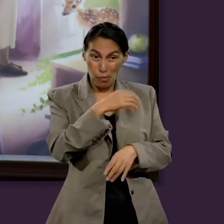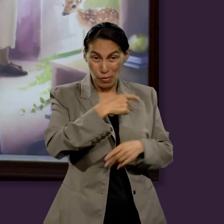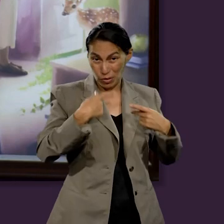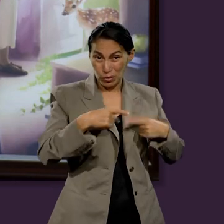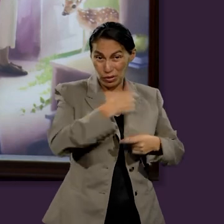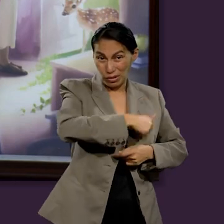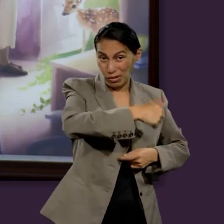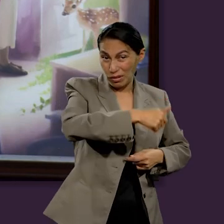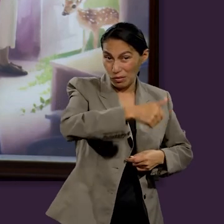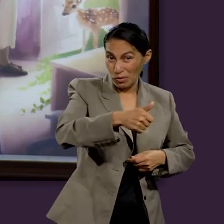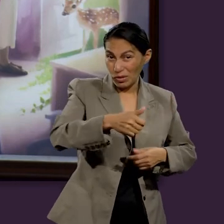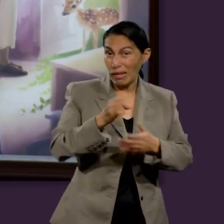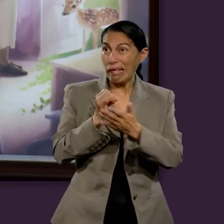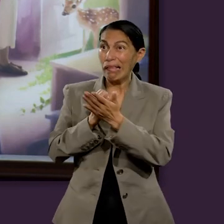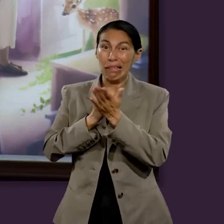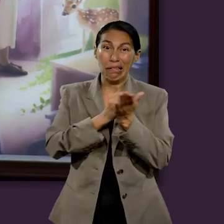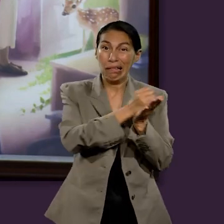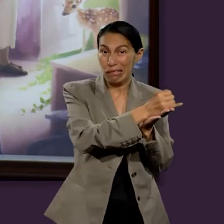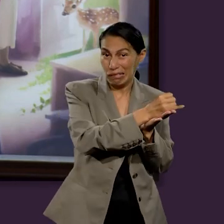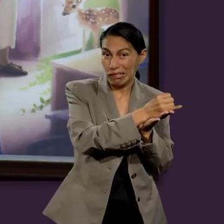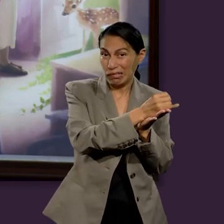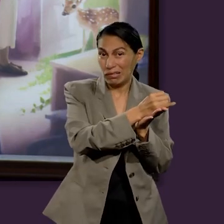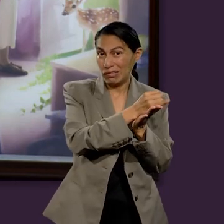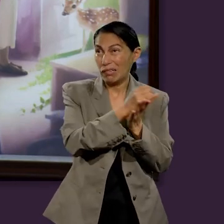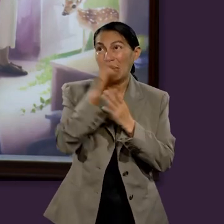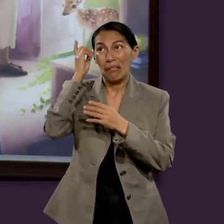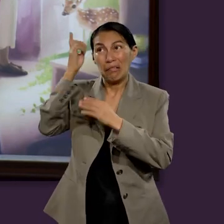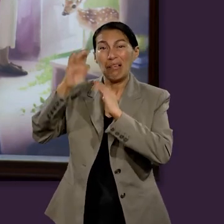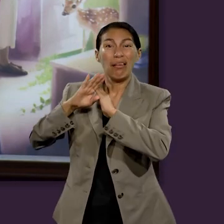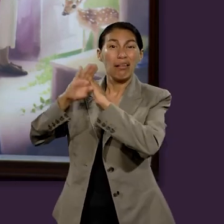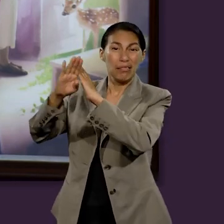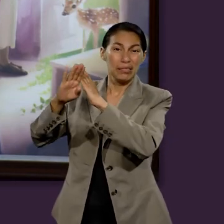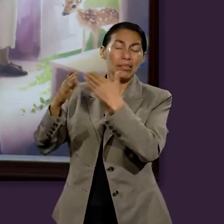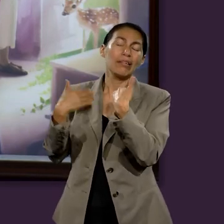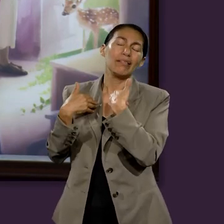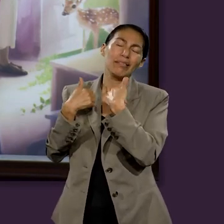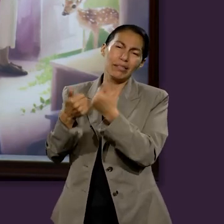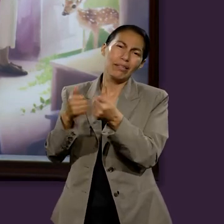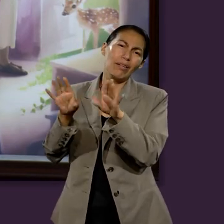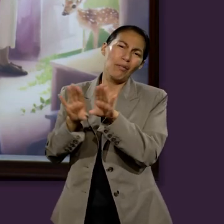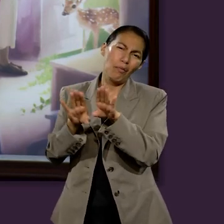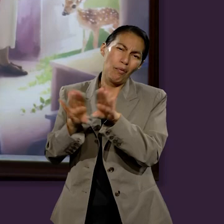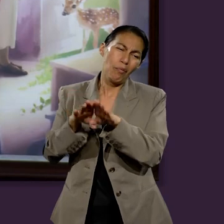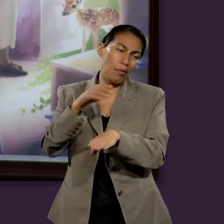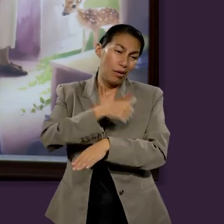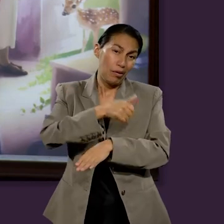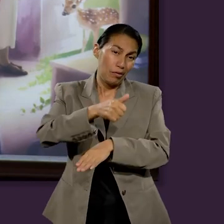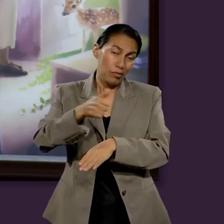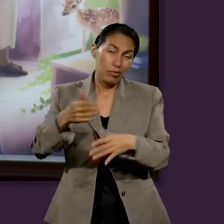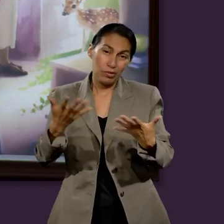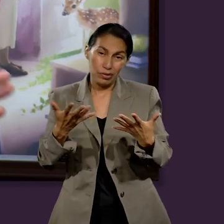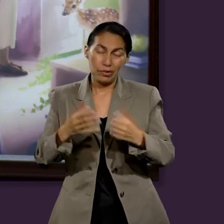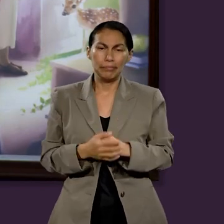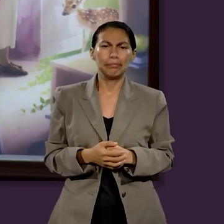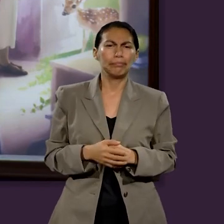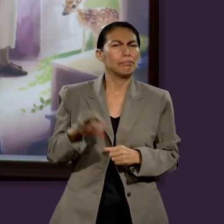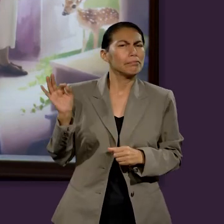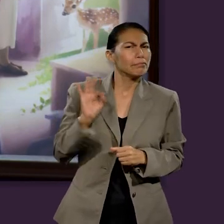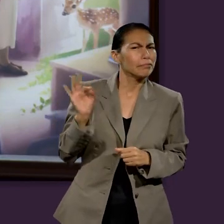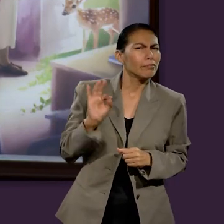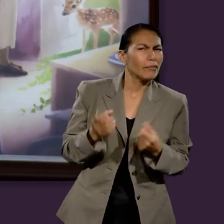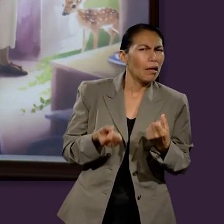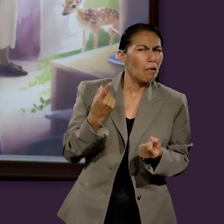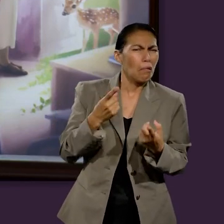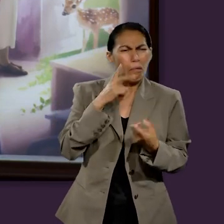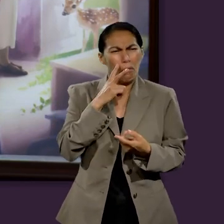decisivos de la vida de esas personas y entender por qué Dios en el caso de ellos, porque algunos de ellos